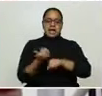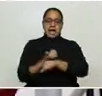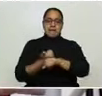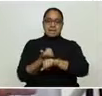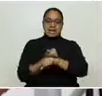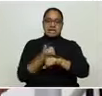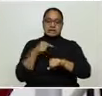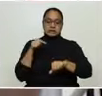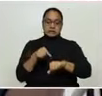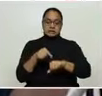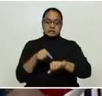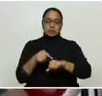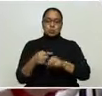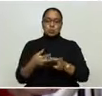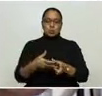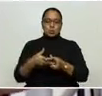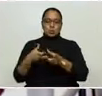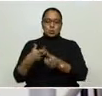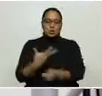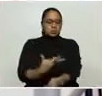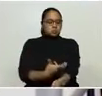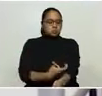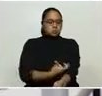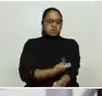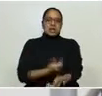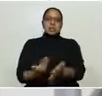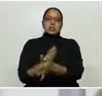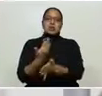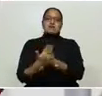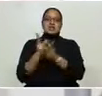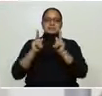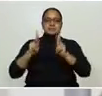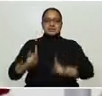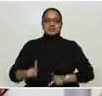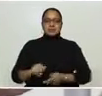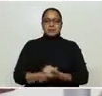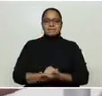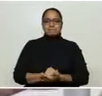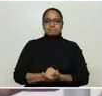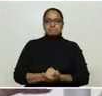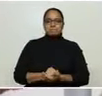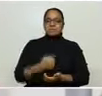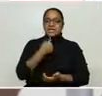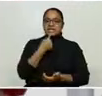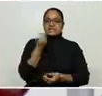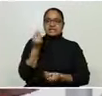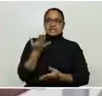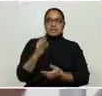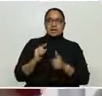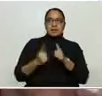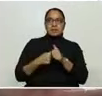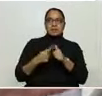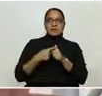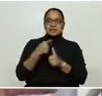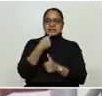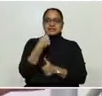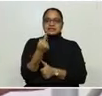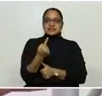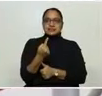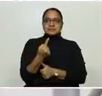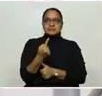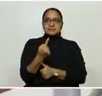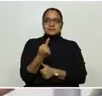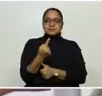algunos han escuchado un nuevo medicamento que es el interferón. Los primeros estudios no son tan prometedores como estos.